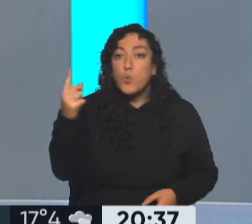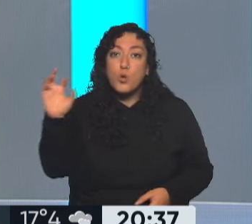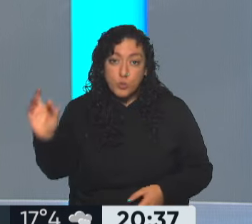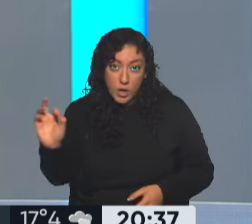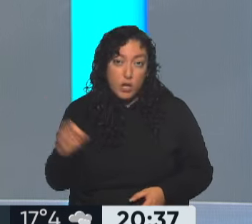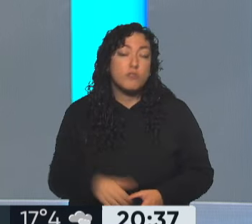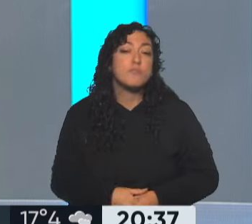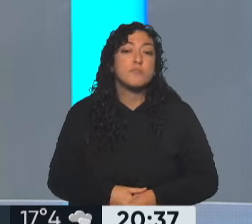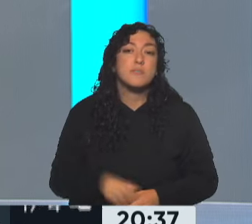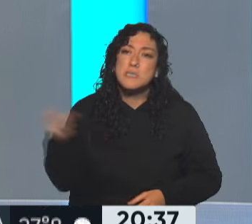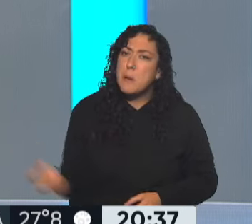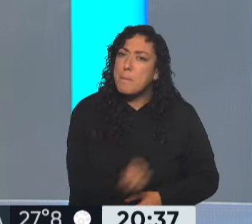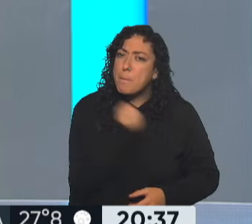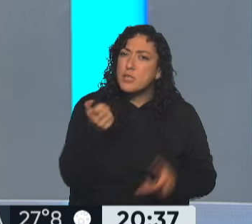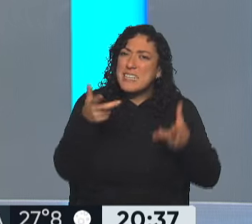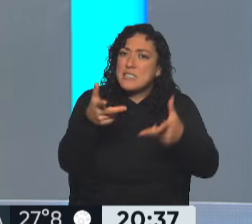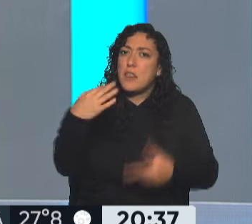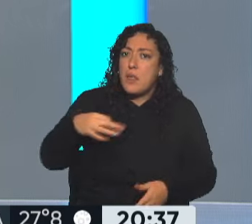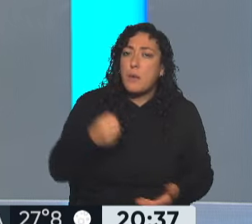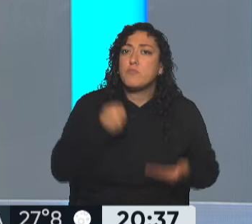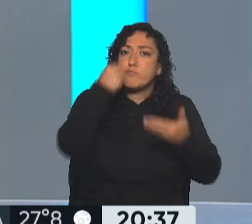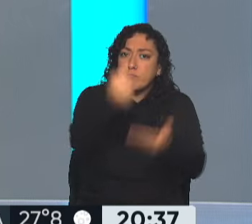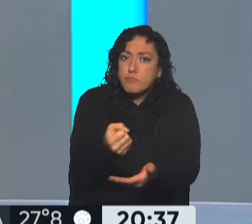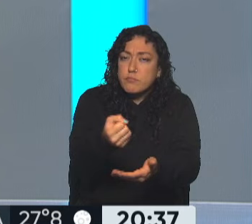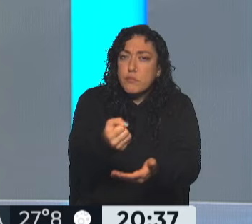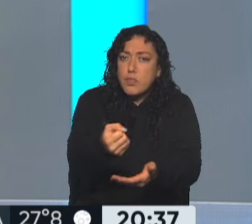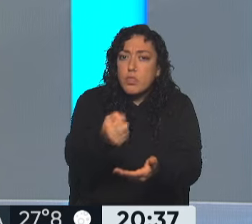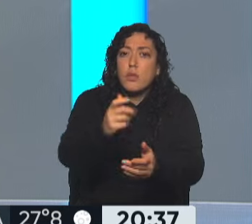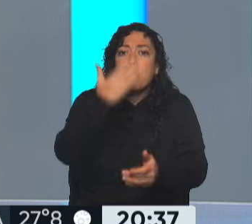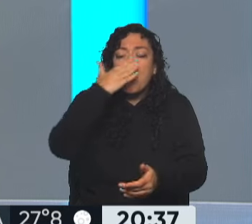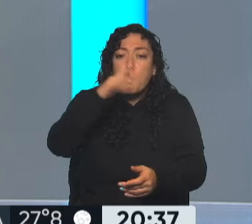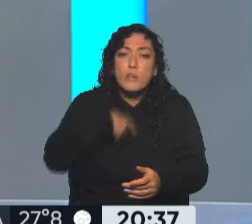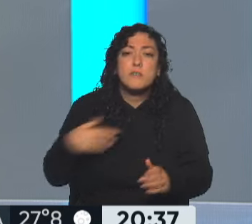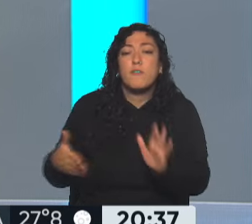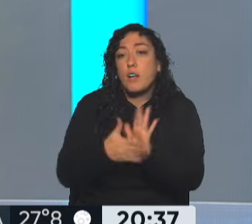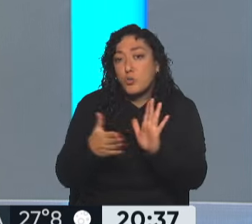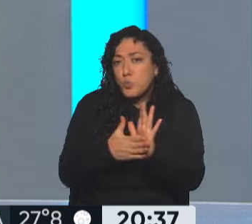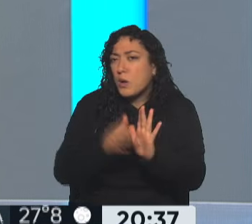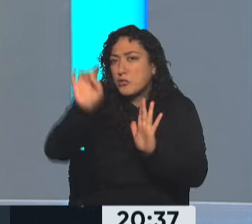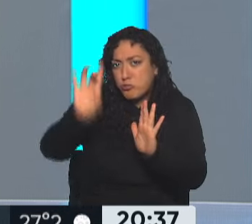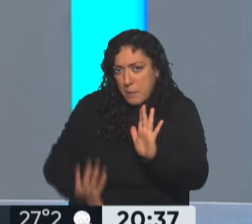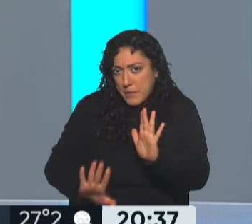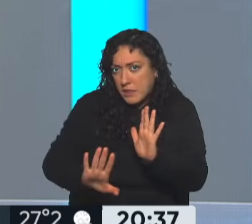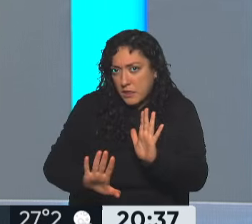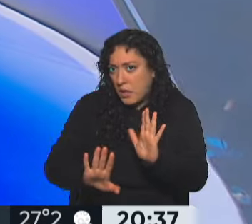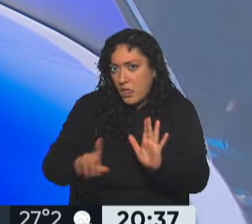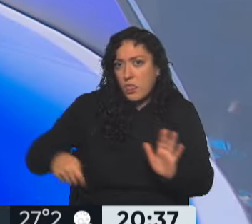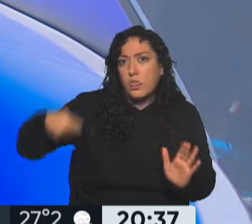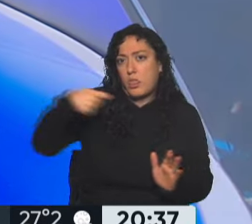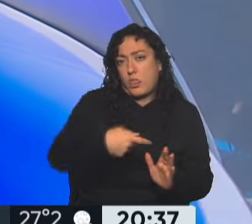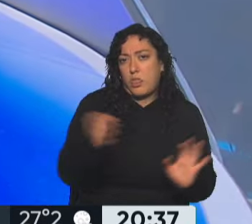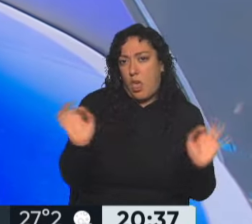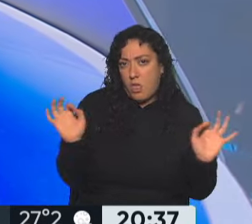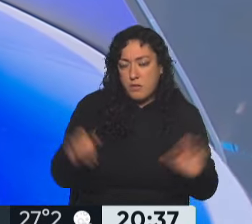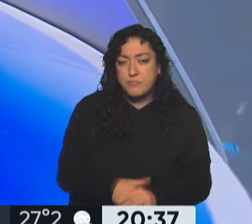importante decir, Maga, que estos subsidios no son reembolsables. Sí hay que presentar facturas, pero no son reembolsables. Vero,